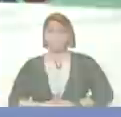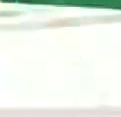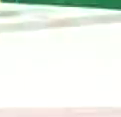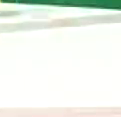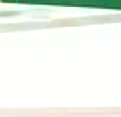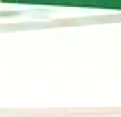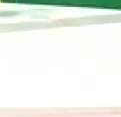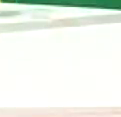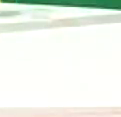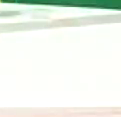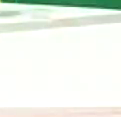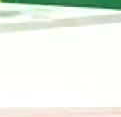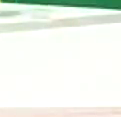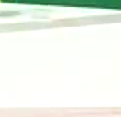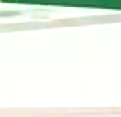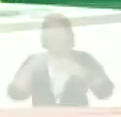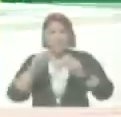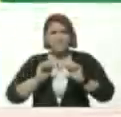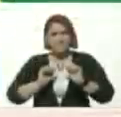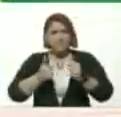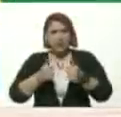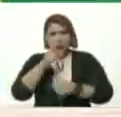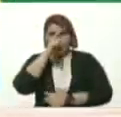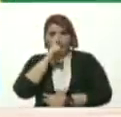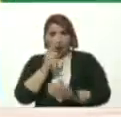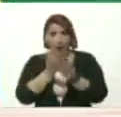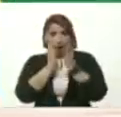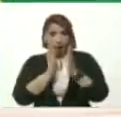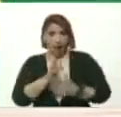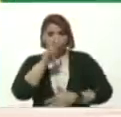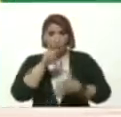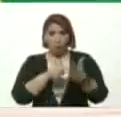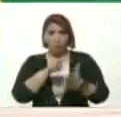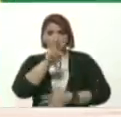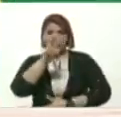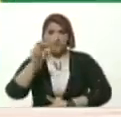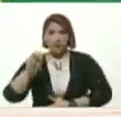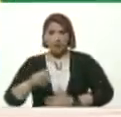Y luego empezó Empezó El año escolar Dos mil veinte